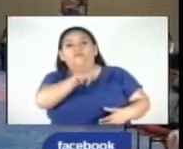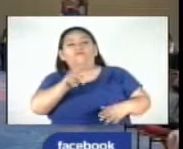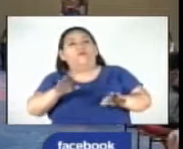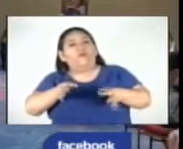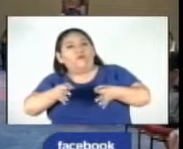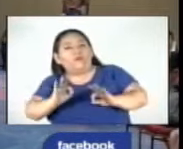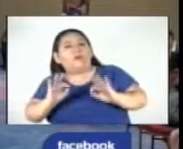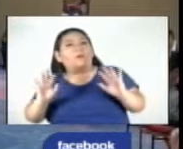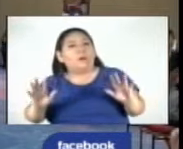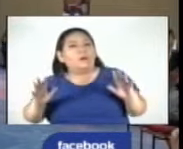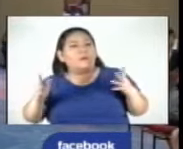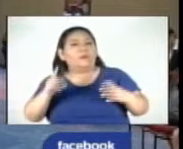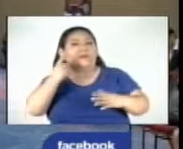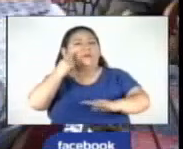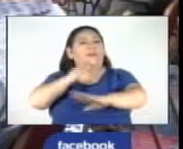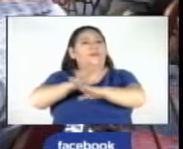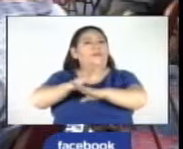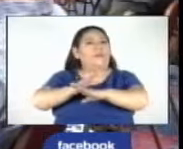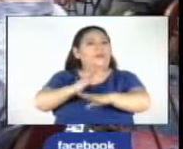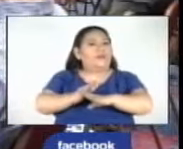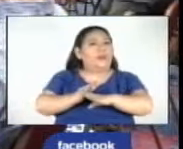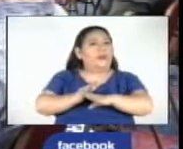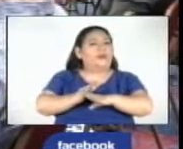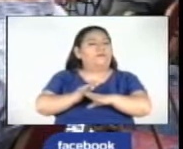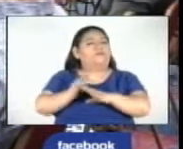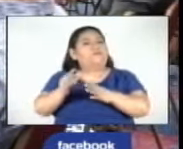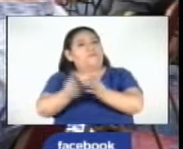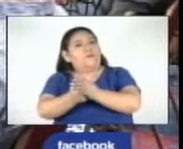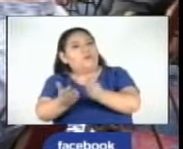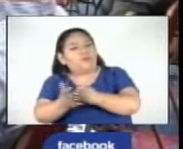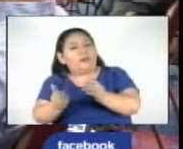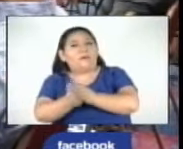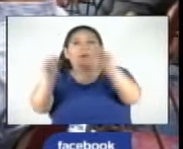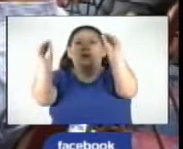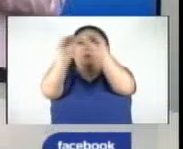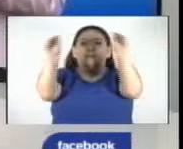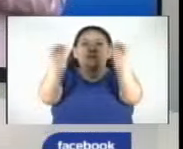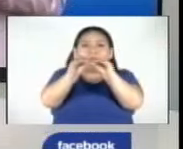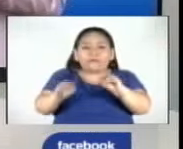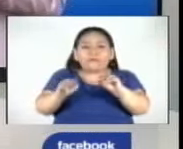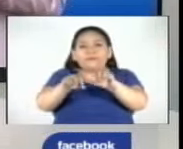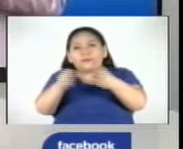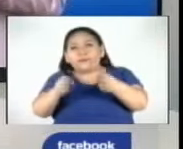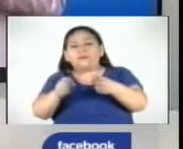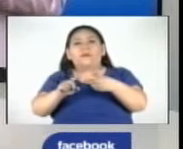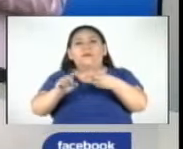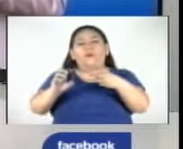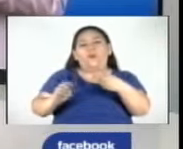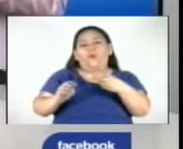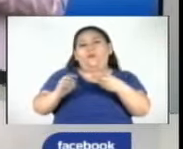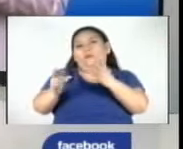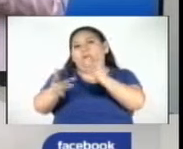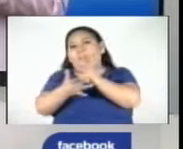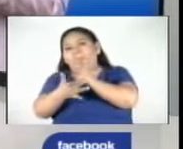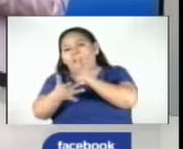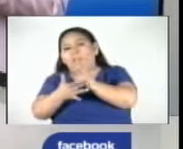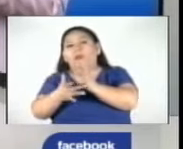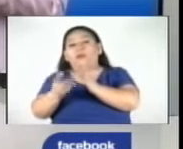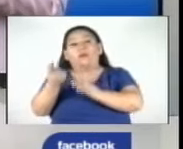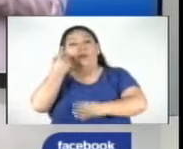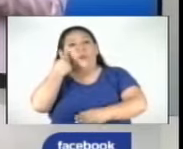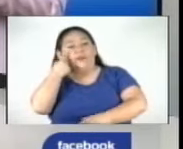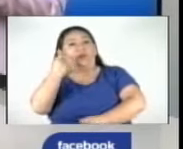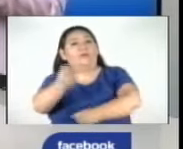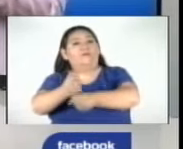brindar mecanismos de prevenciones ante las vulneraciones cibernéticas, así como herramientas y técnicas de seguridad